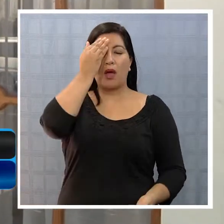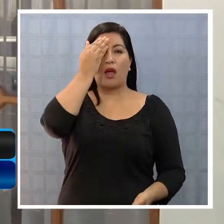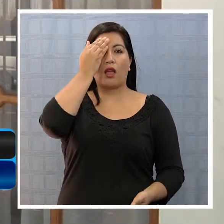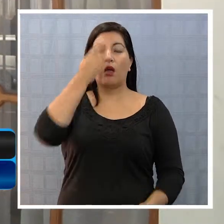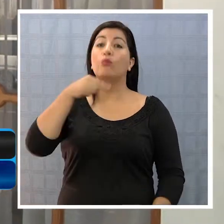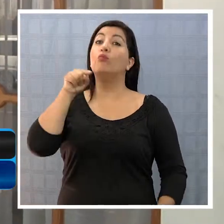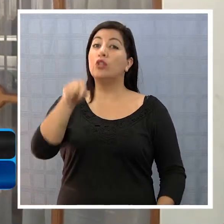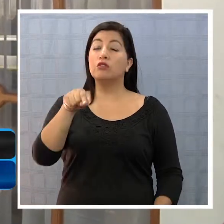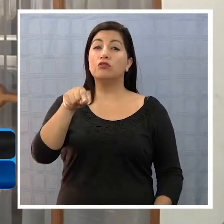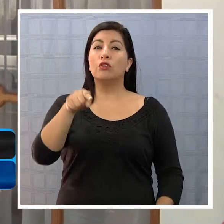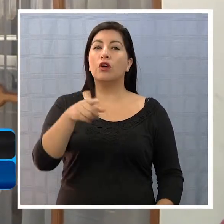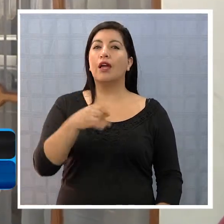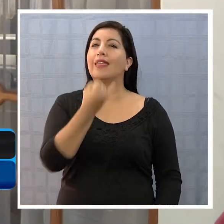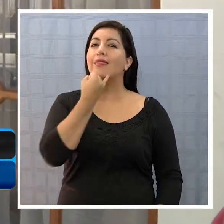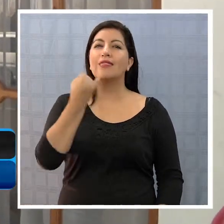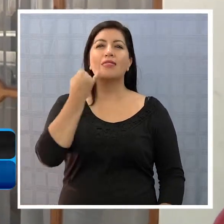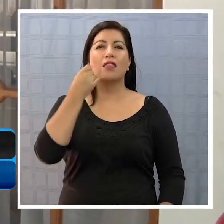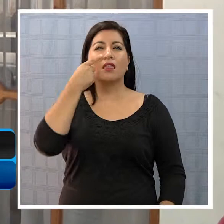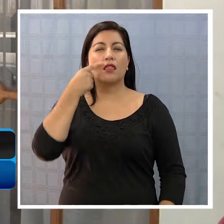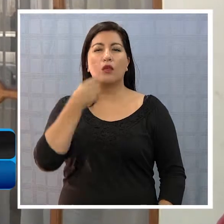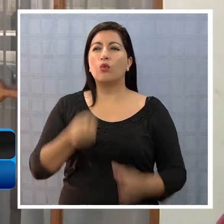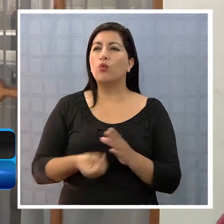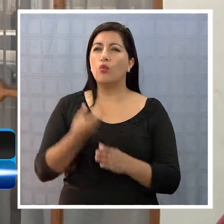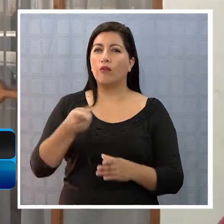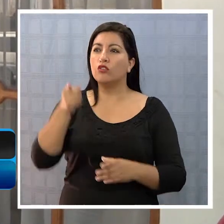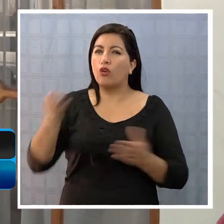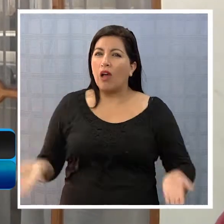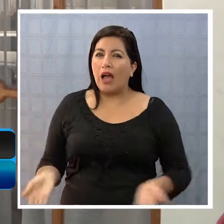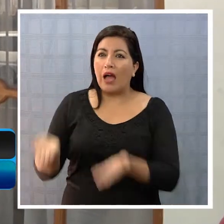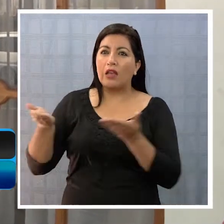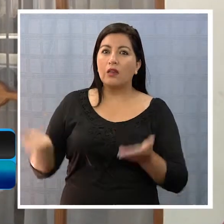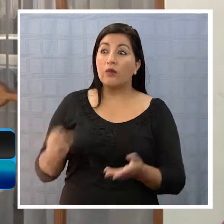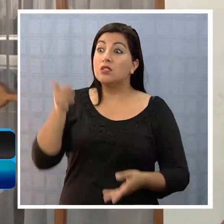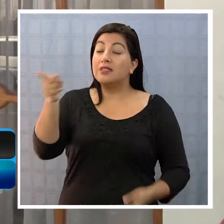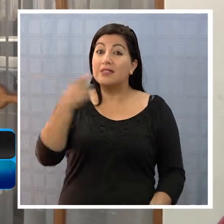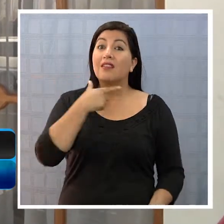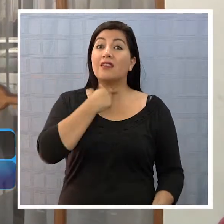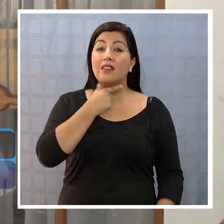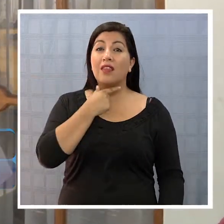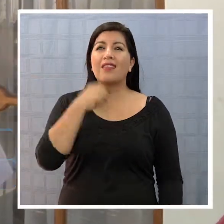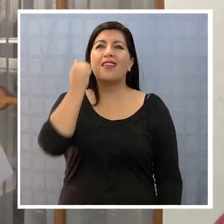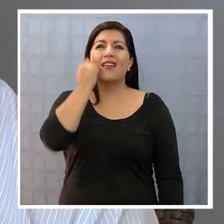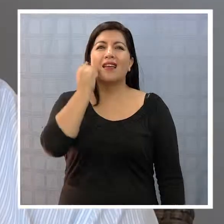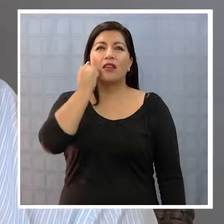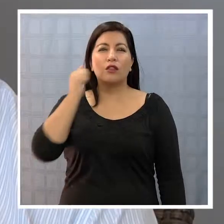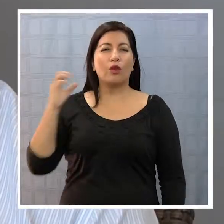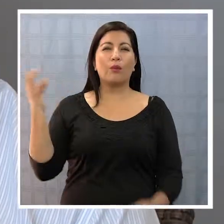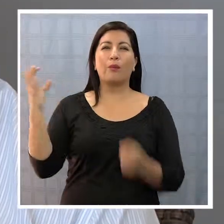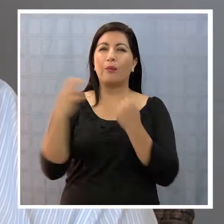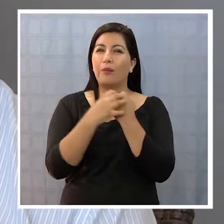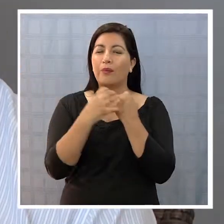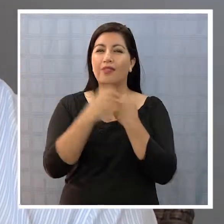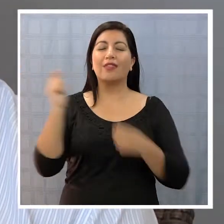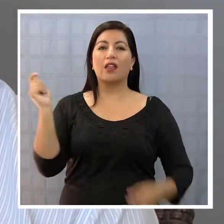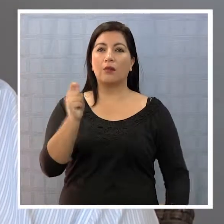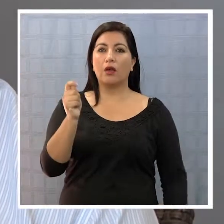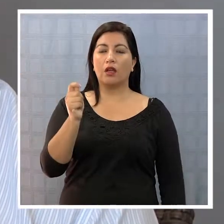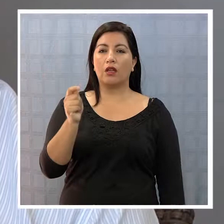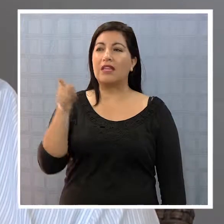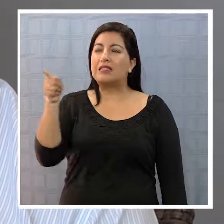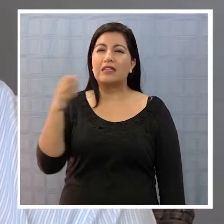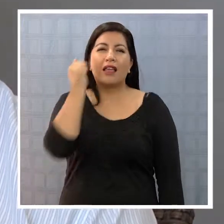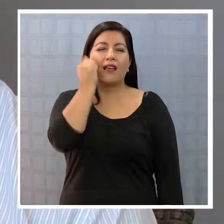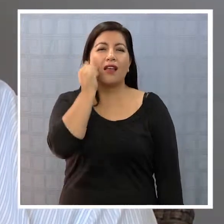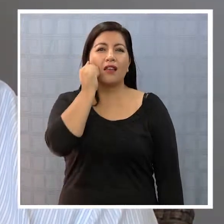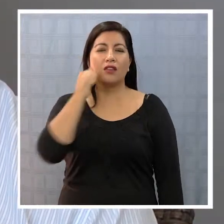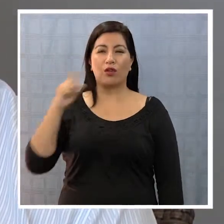al señor Cartes, por el bien de la región, si él quiere, si él tiene cariño por esta región, yo sé que no es su región, pero si él le tiene cariño a